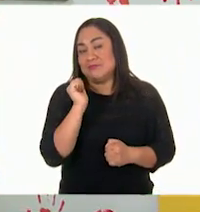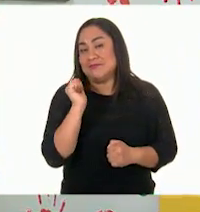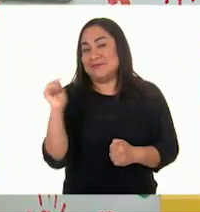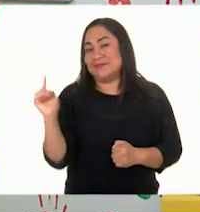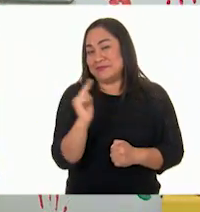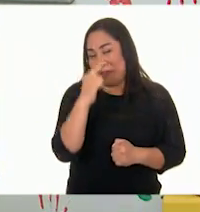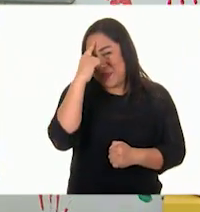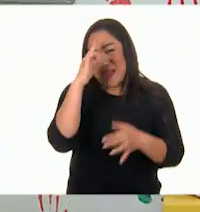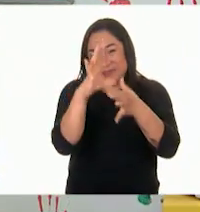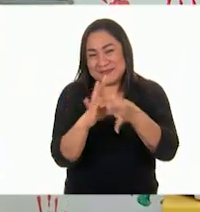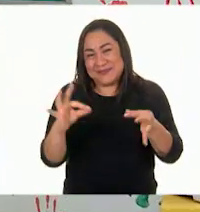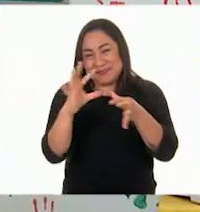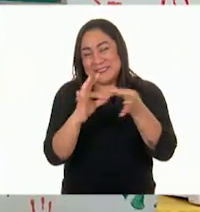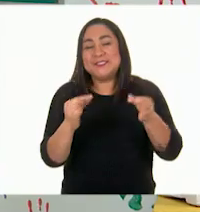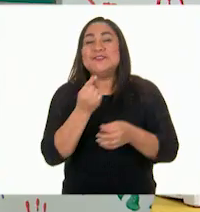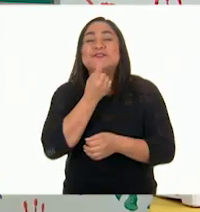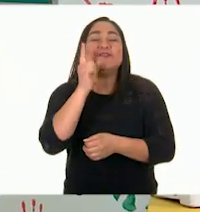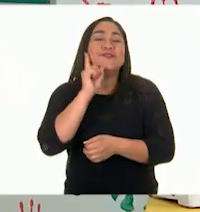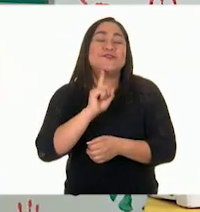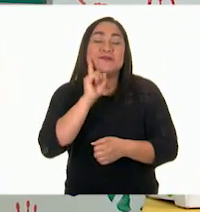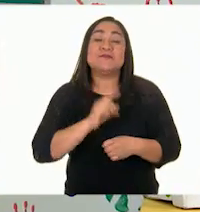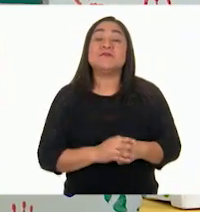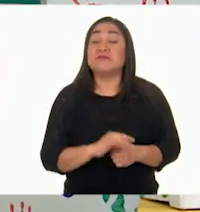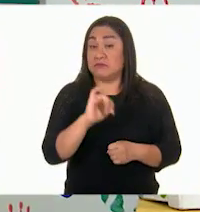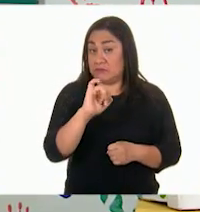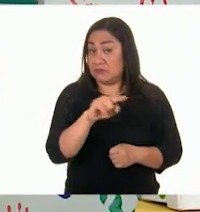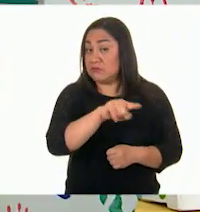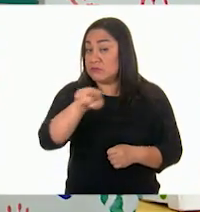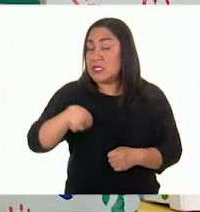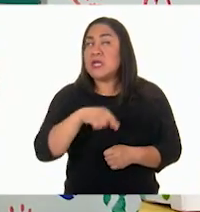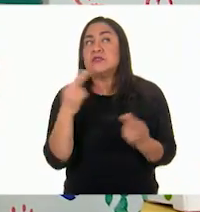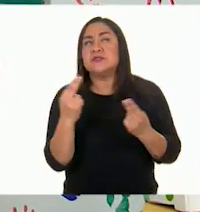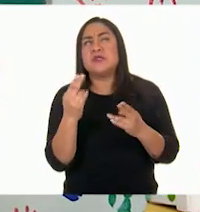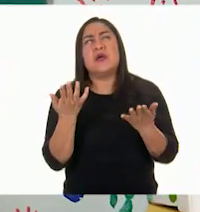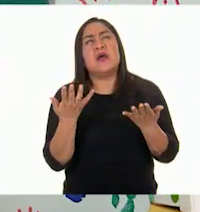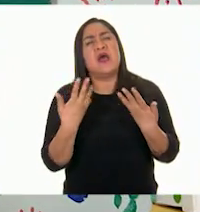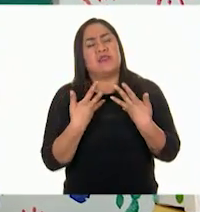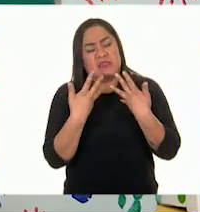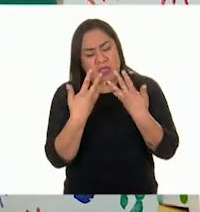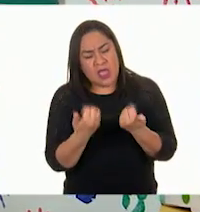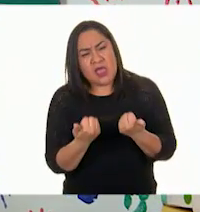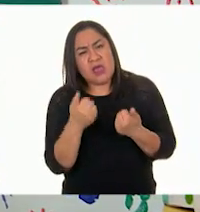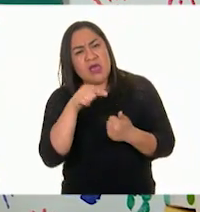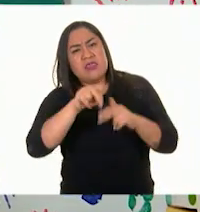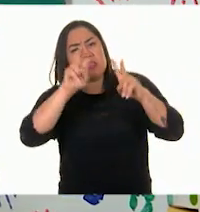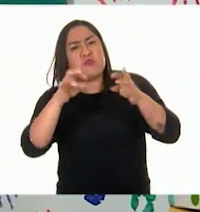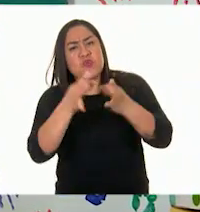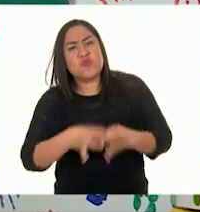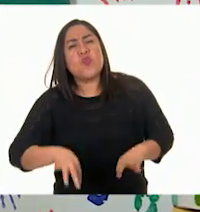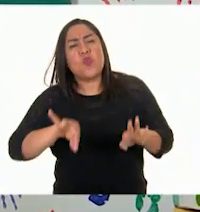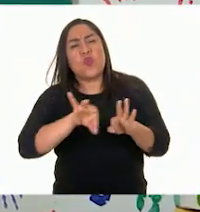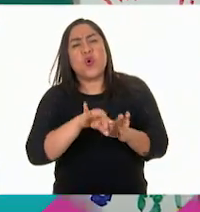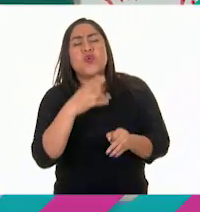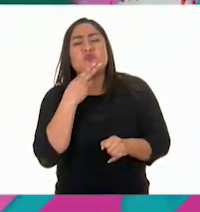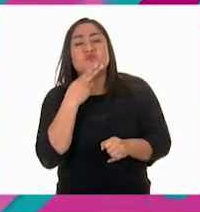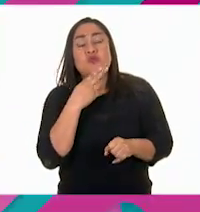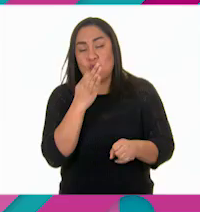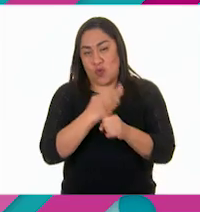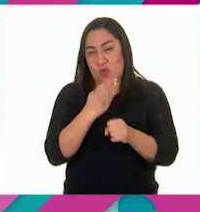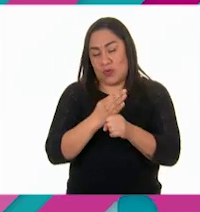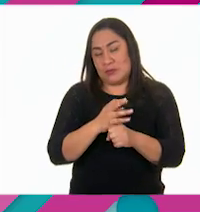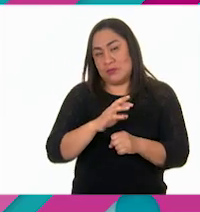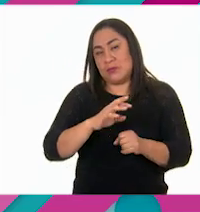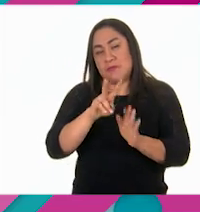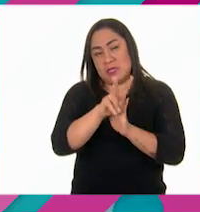aquí. Y sí, es que necesitamos entender muy bien la importancia de este tema. Ahora vamos a ver el siguiente video.